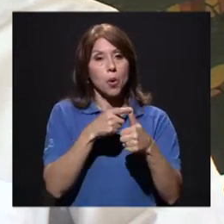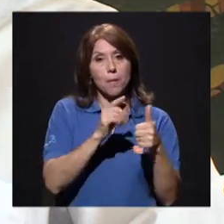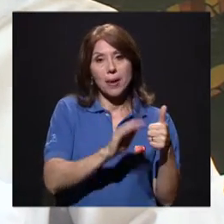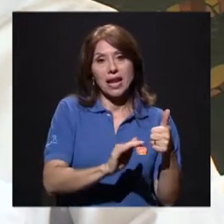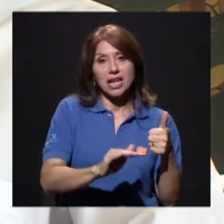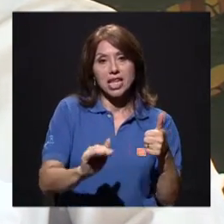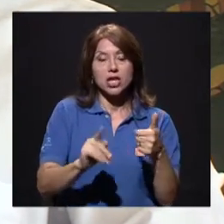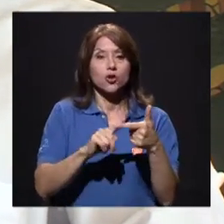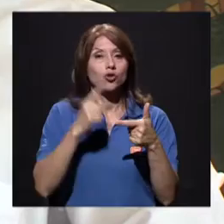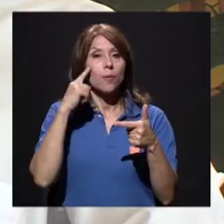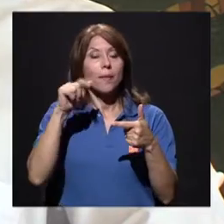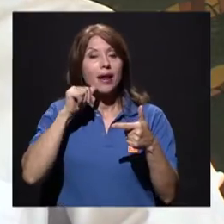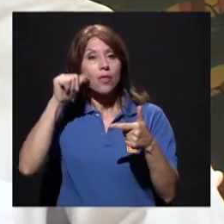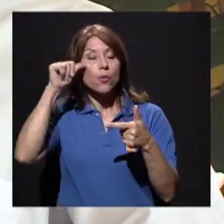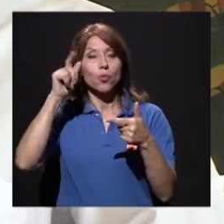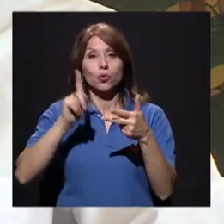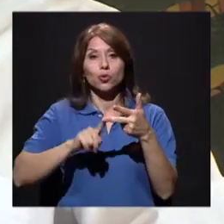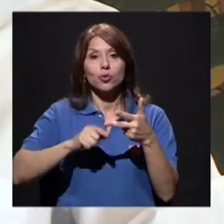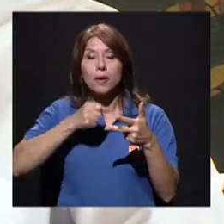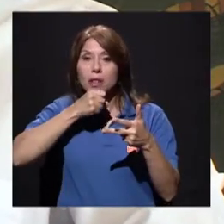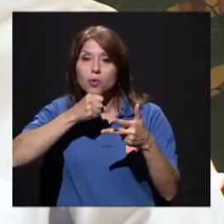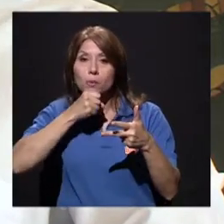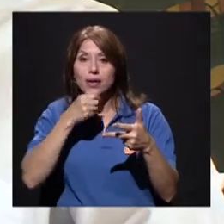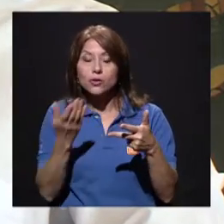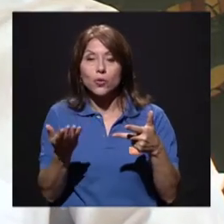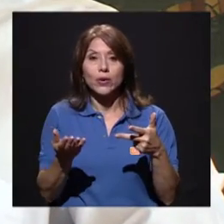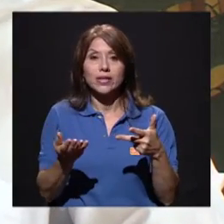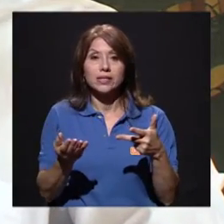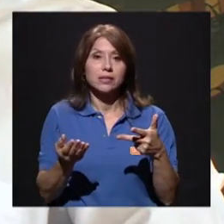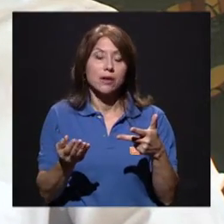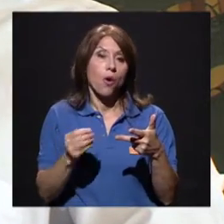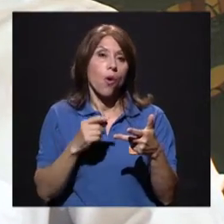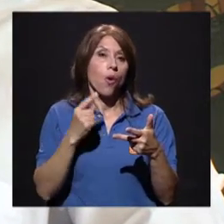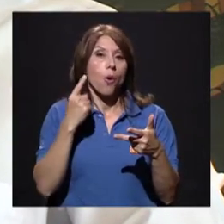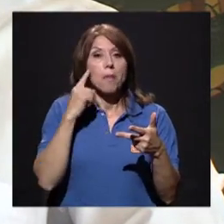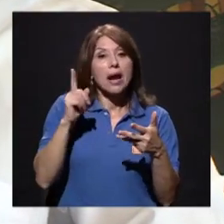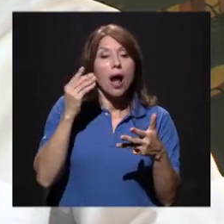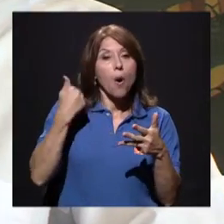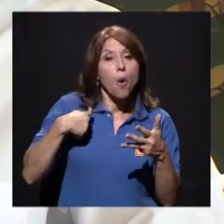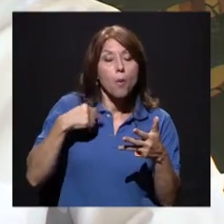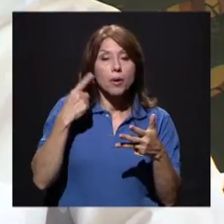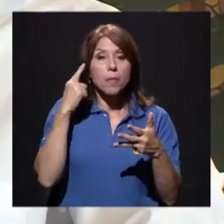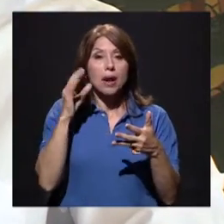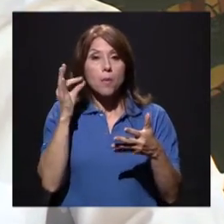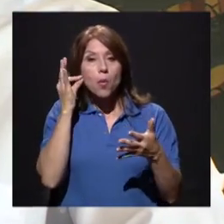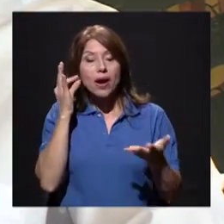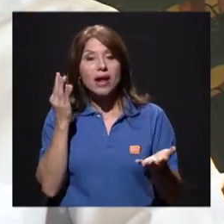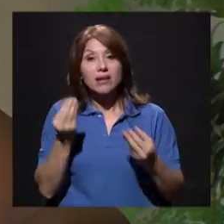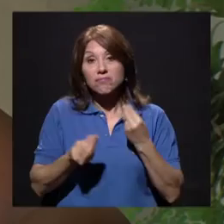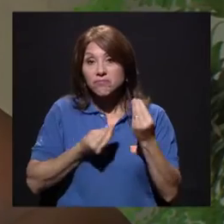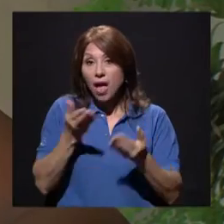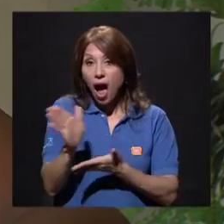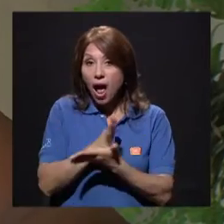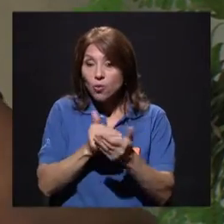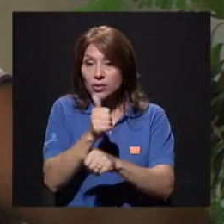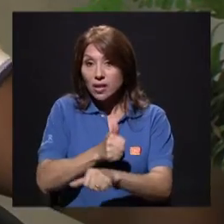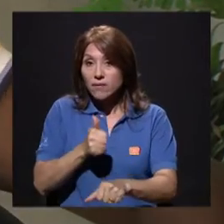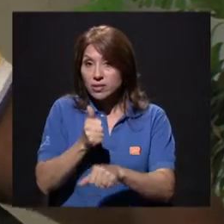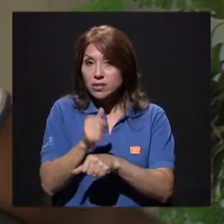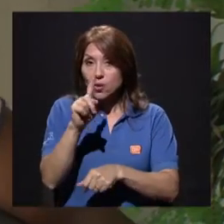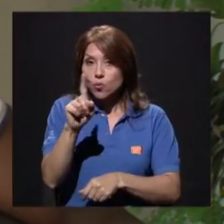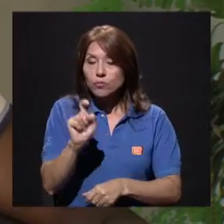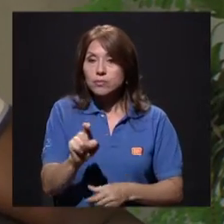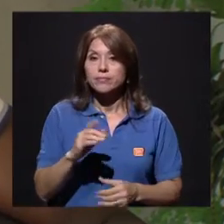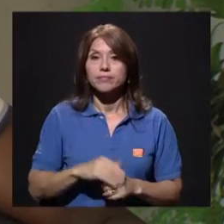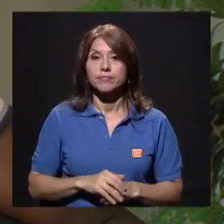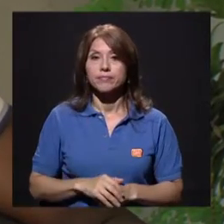y para adultos, para adultos mayores, o incluso por términos de género, si para hombre, para mujer, ¿existe algo establecido?